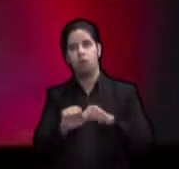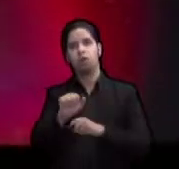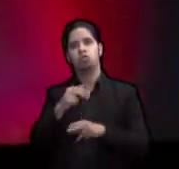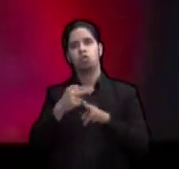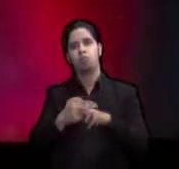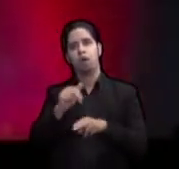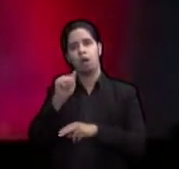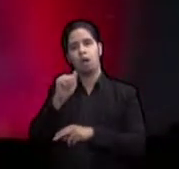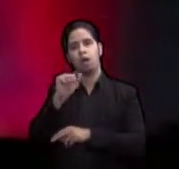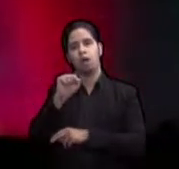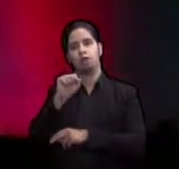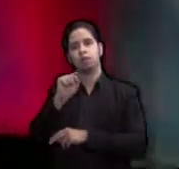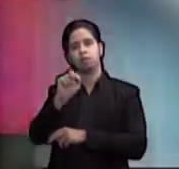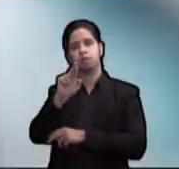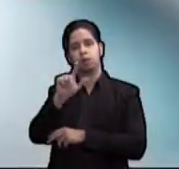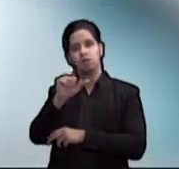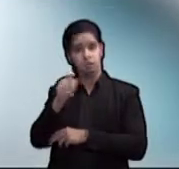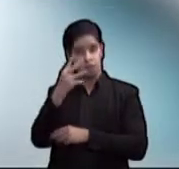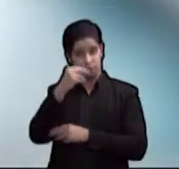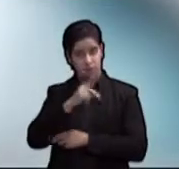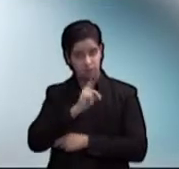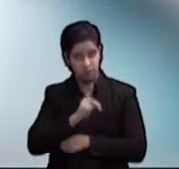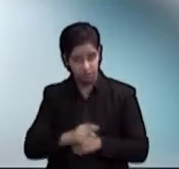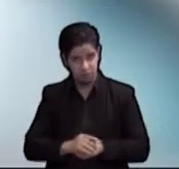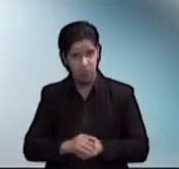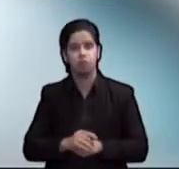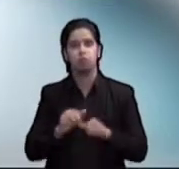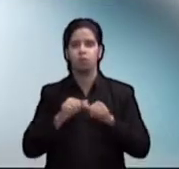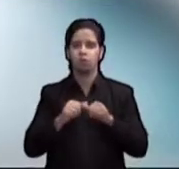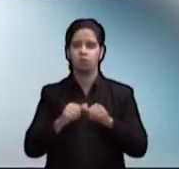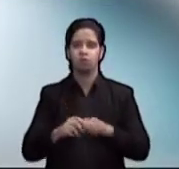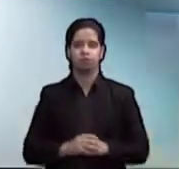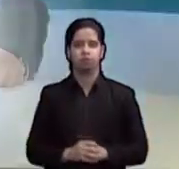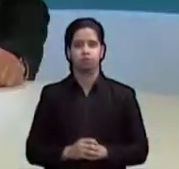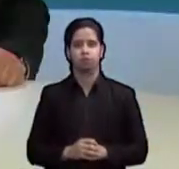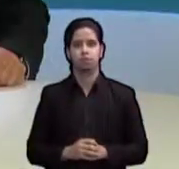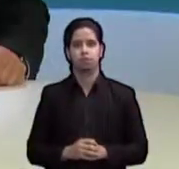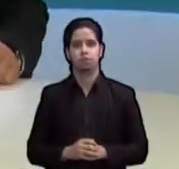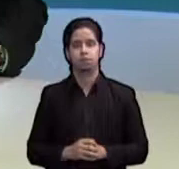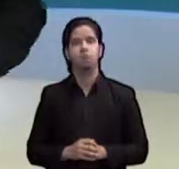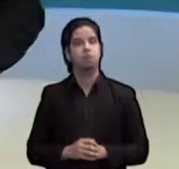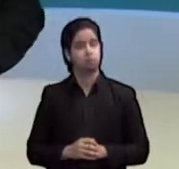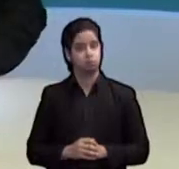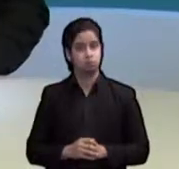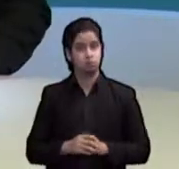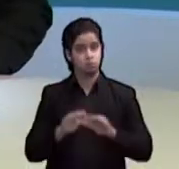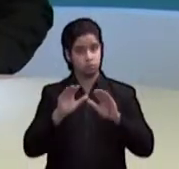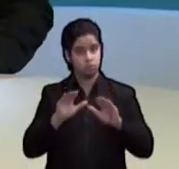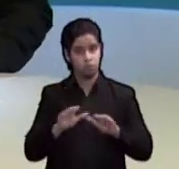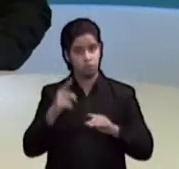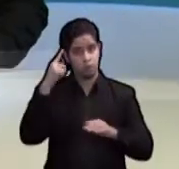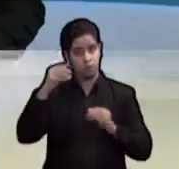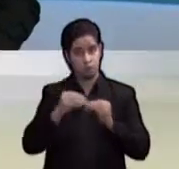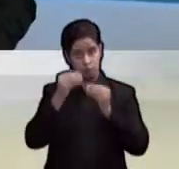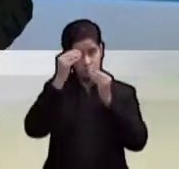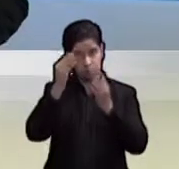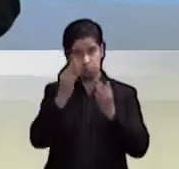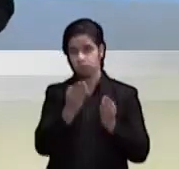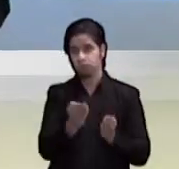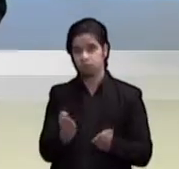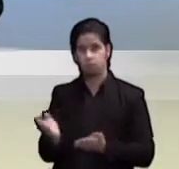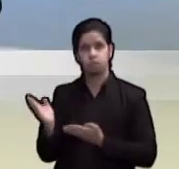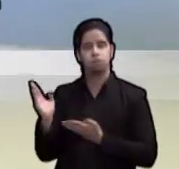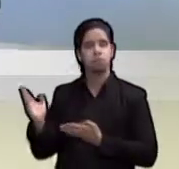¡Qué hermoso, ¿verdad? Ahora continuamos con más de Noticias 24-7 Informa. Impresionante. Gracias, Ugelly. Para ver estas y otras noticias,